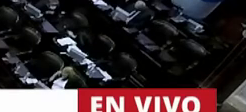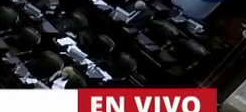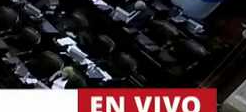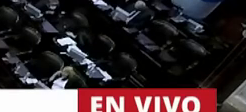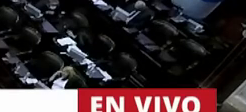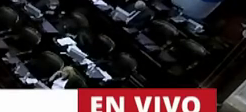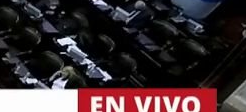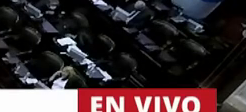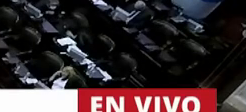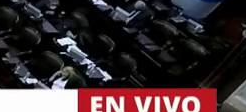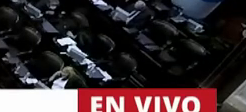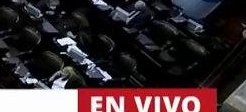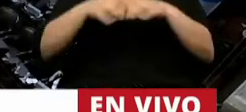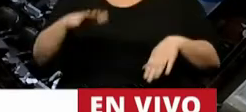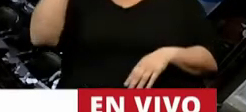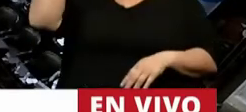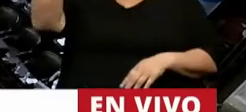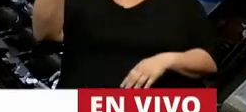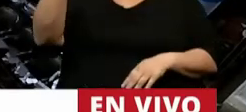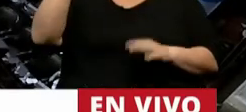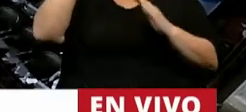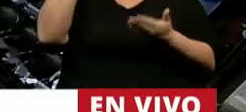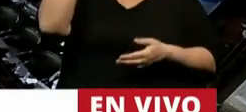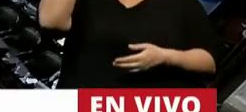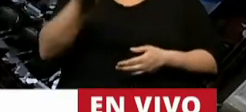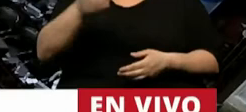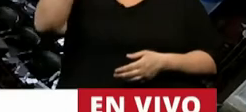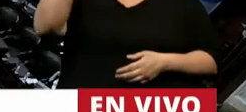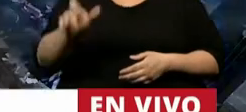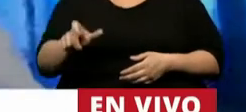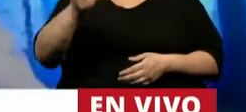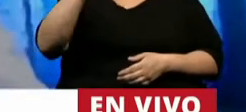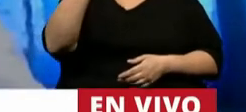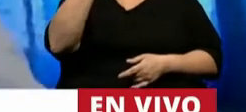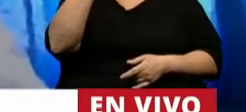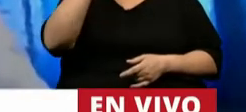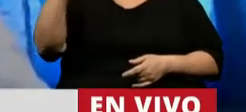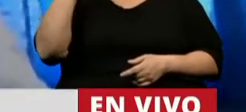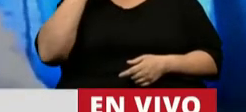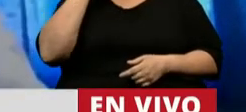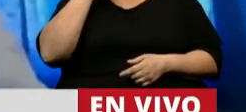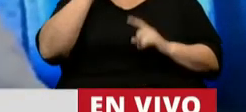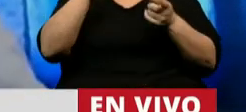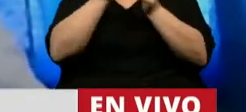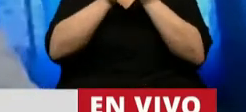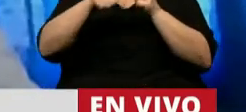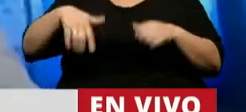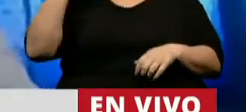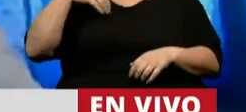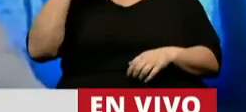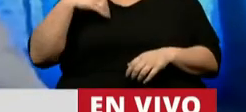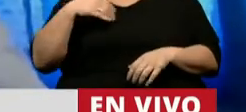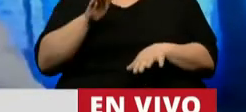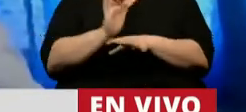Hace un rato, al comienzo de los homenajes, se recordó la figura de Ignacio Rucci y como la historia argentina